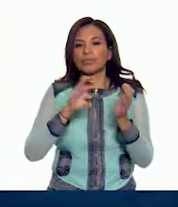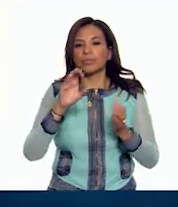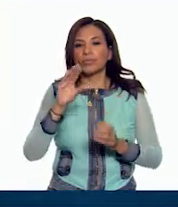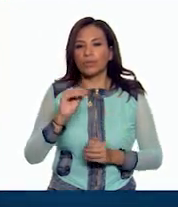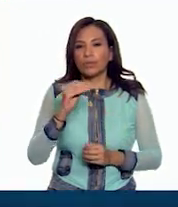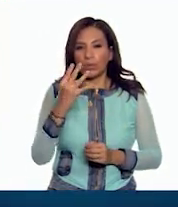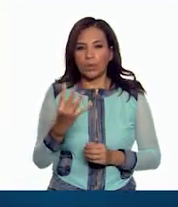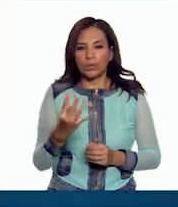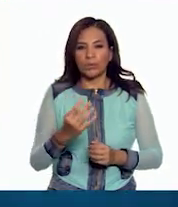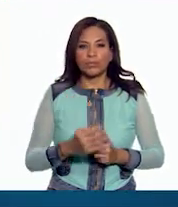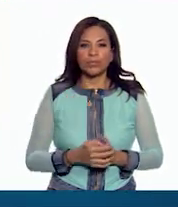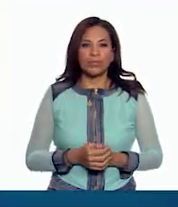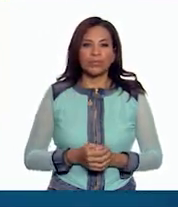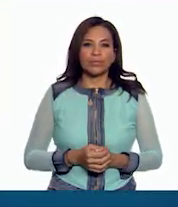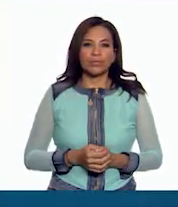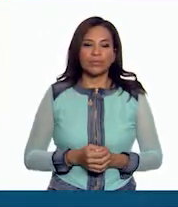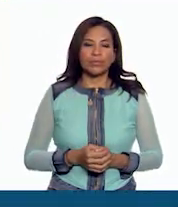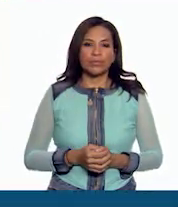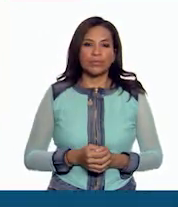1994.